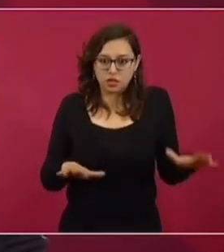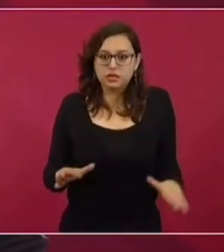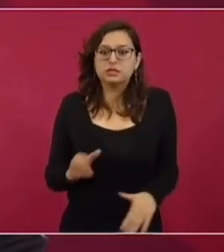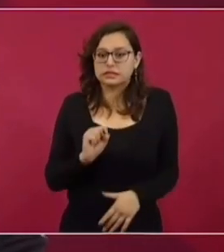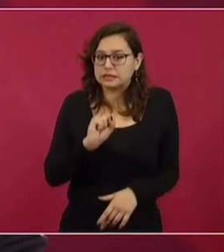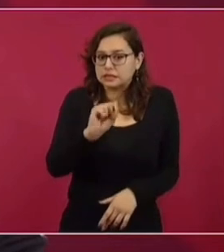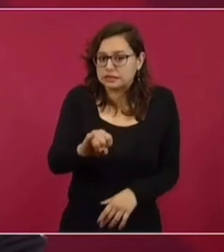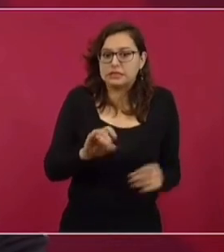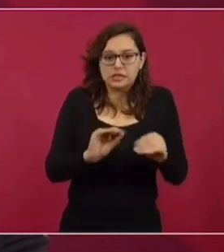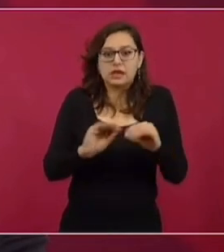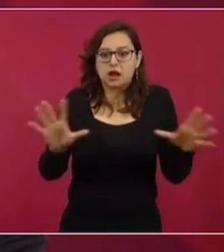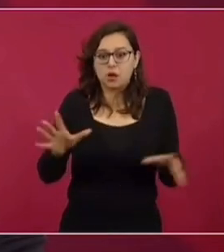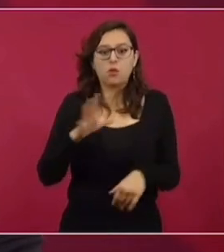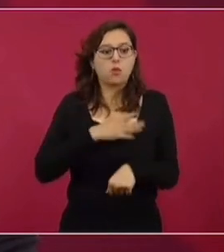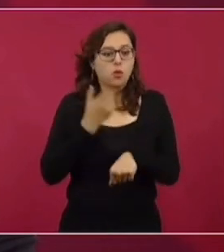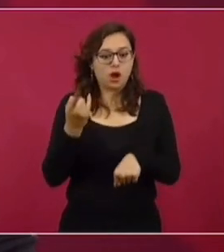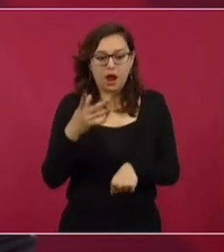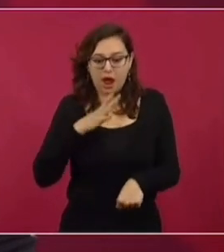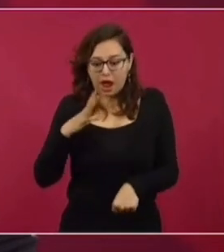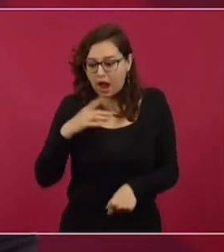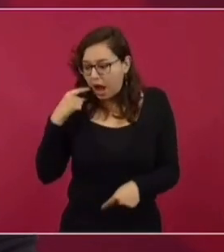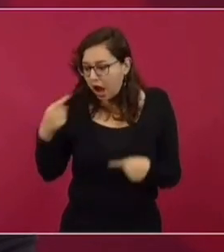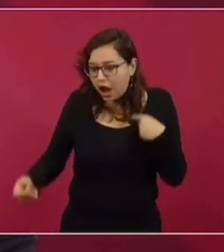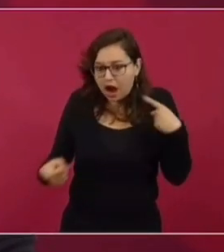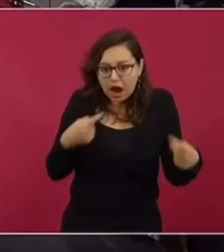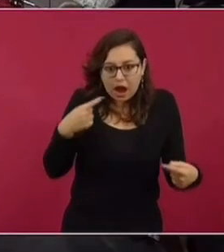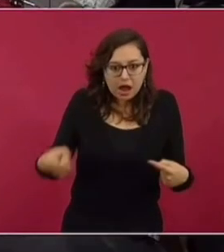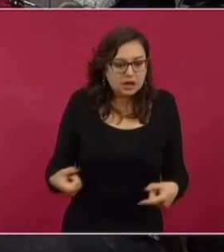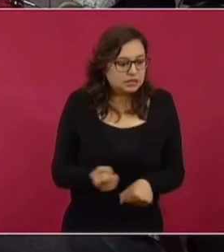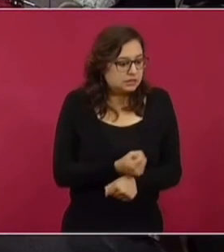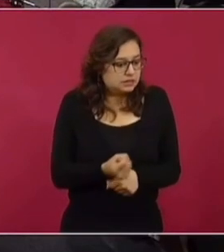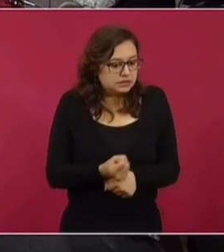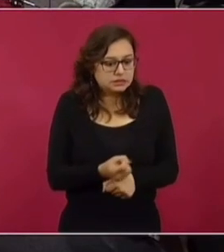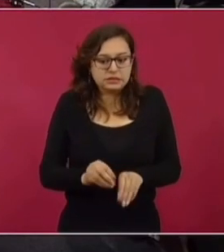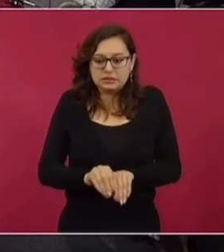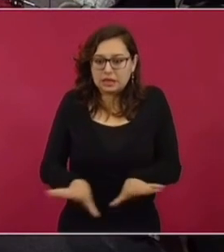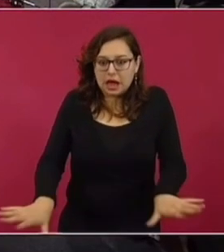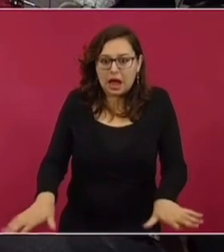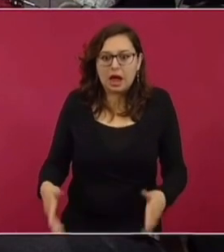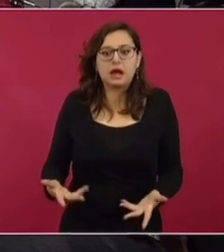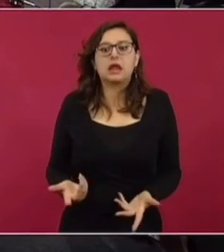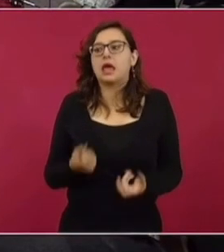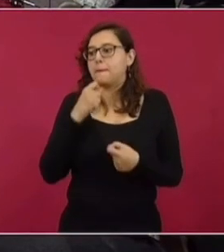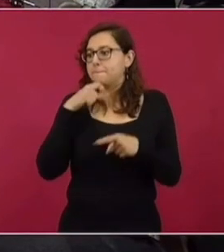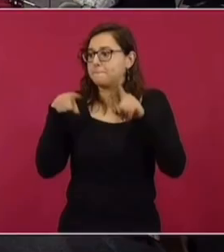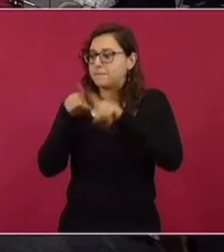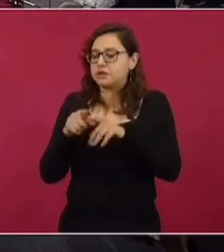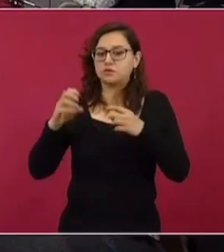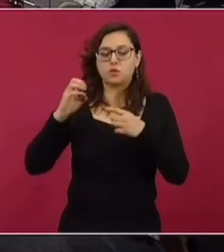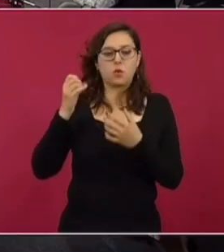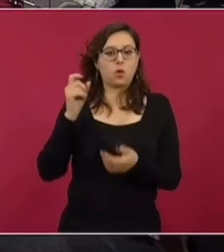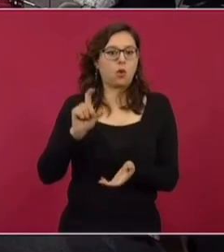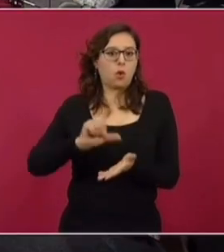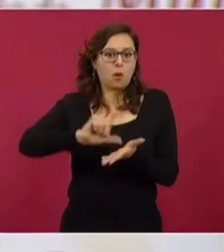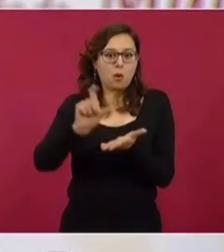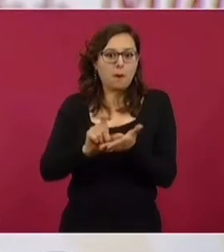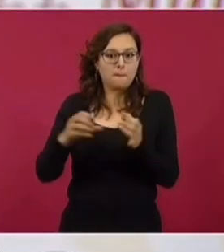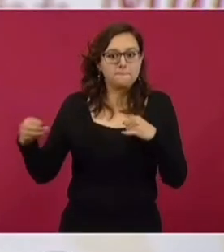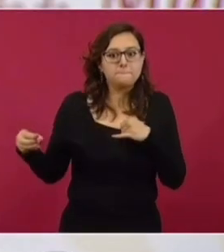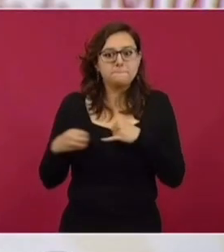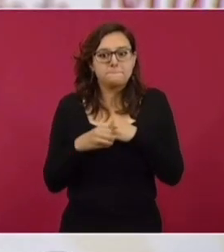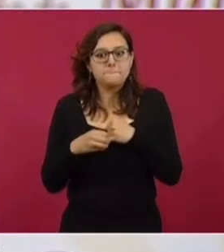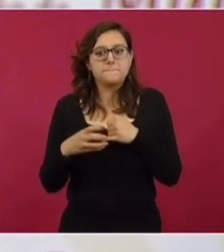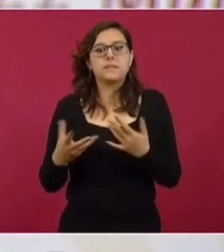balas percutidas que fueron utilizadas de diferente calibre y con todo eso se va a seguir